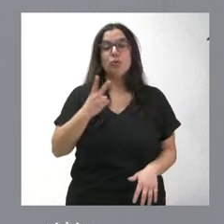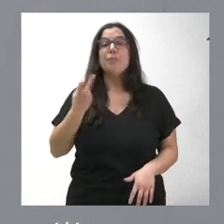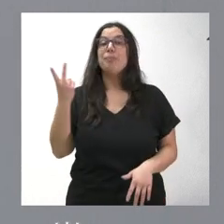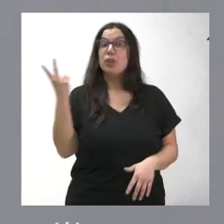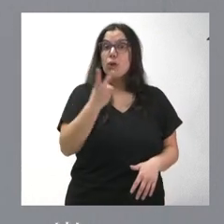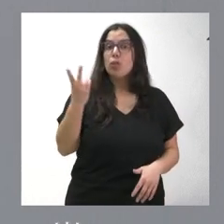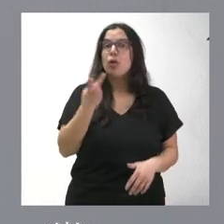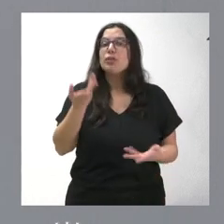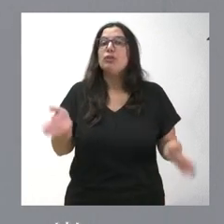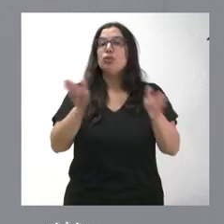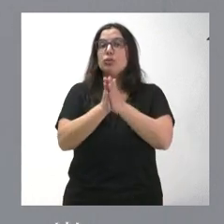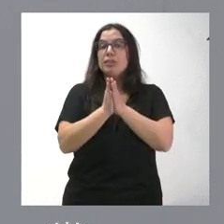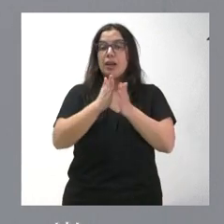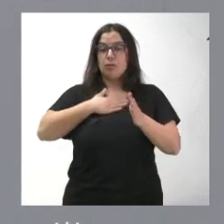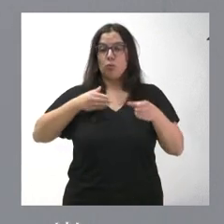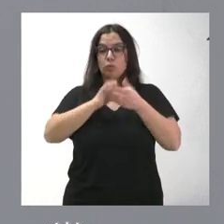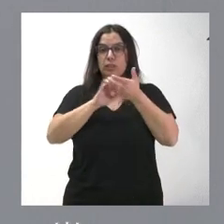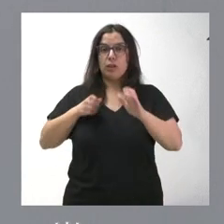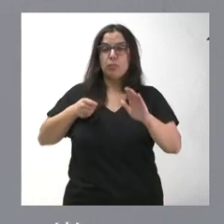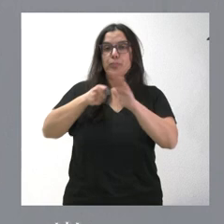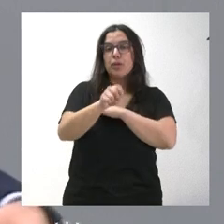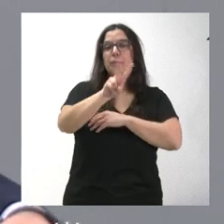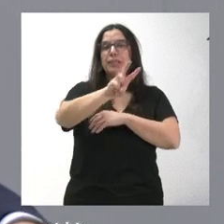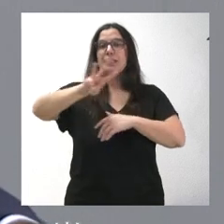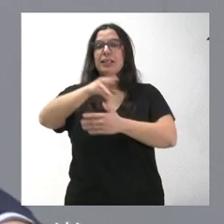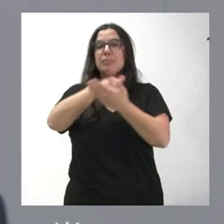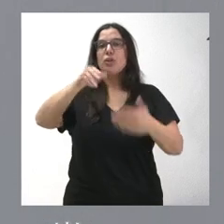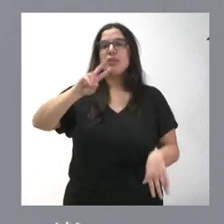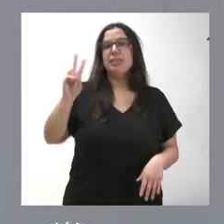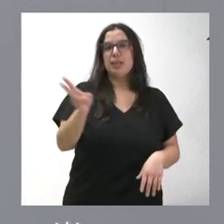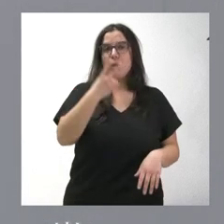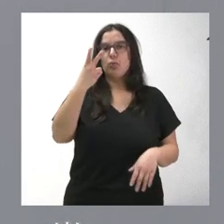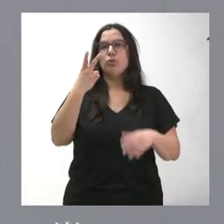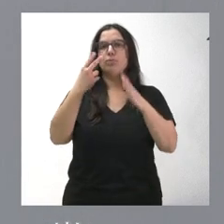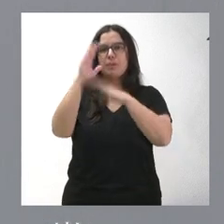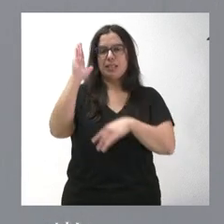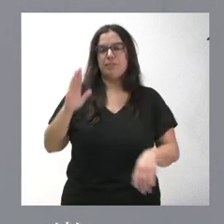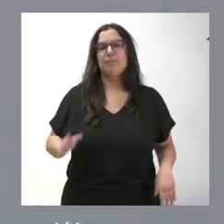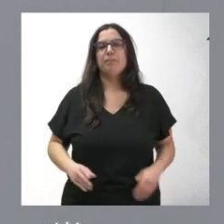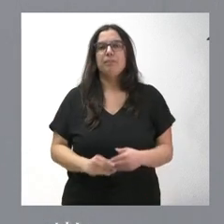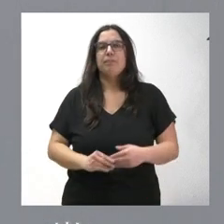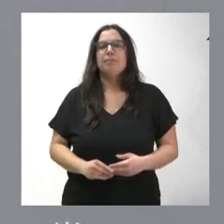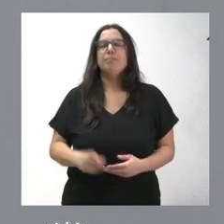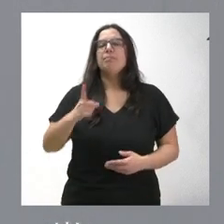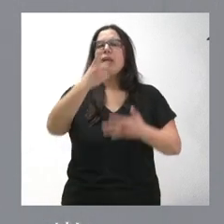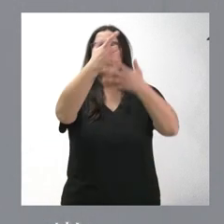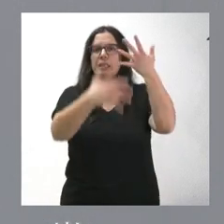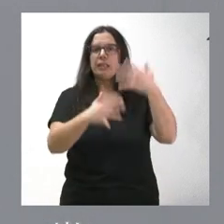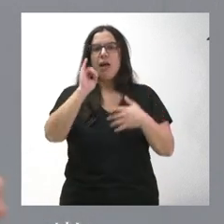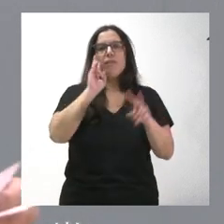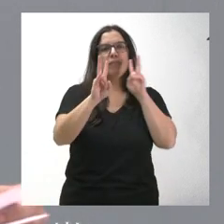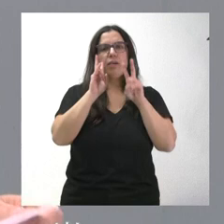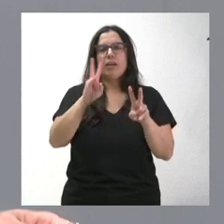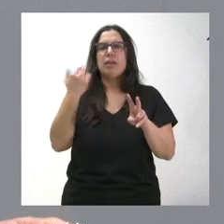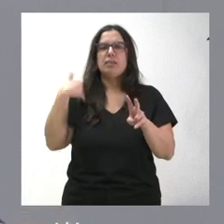la aportación económica de la Junta supera los 23 millones de euros. Tienen ustedes la razón de las mismas y se ha presentado en alguna ocasión